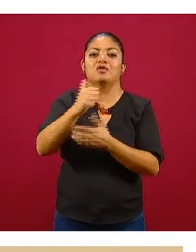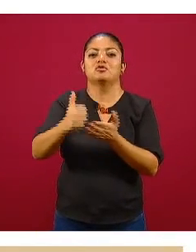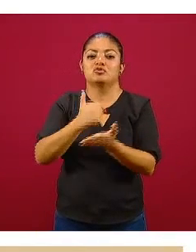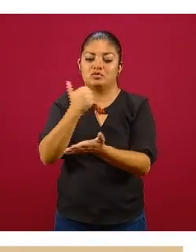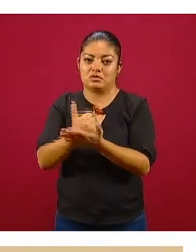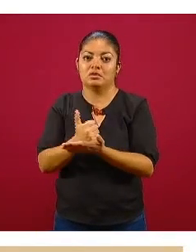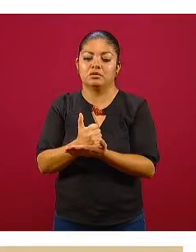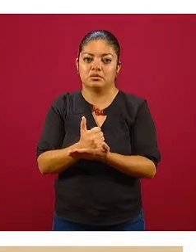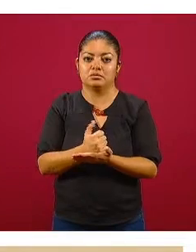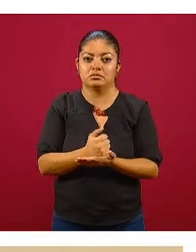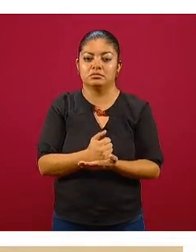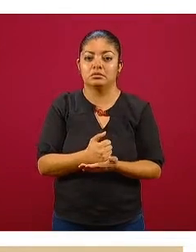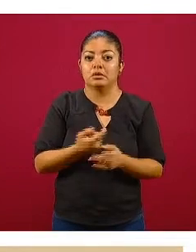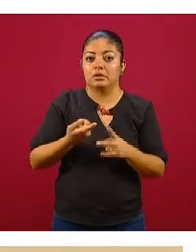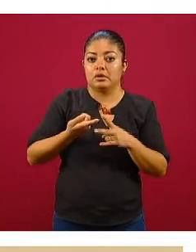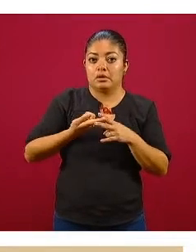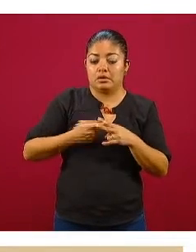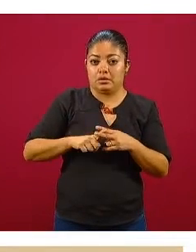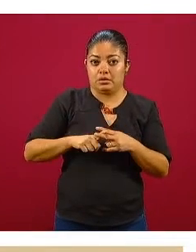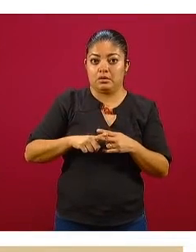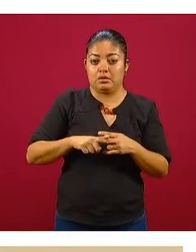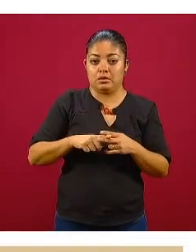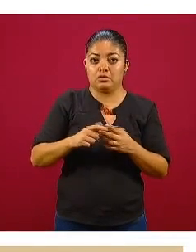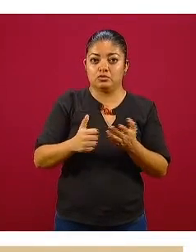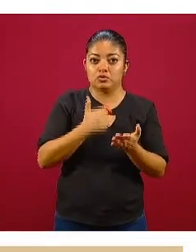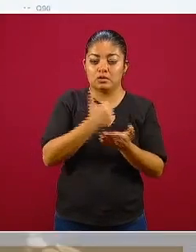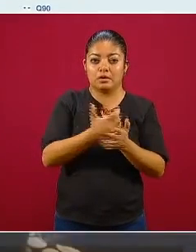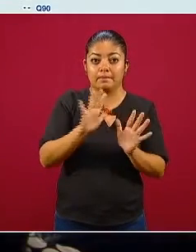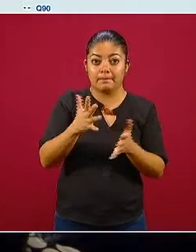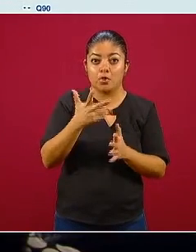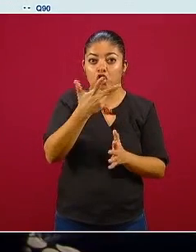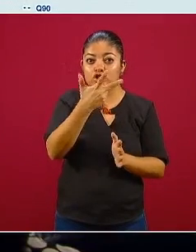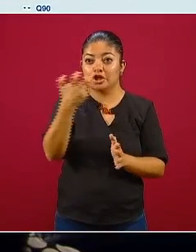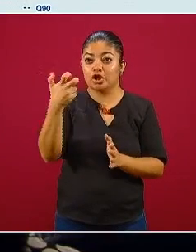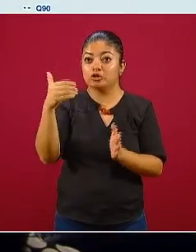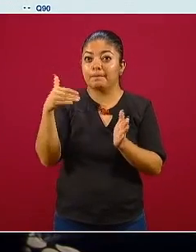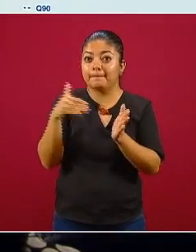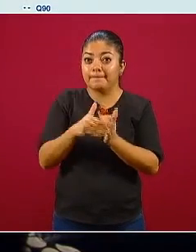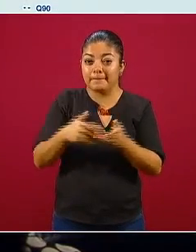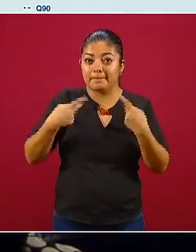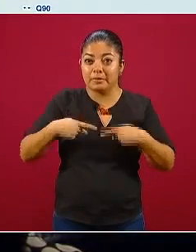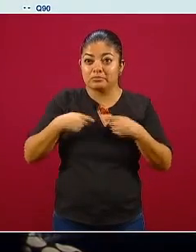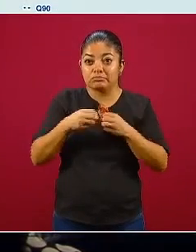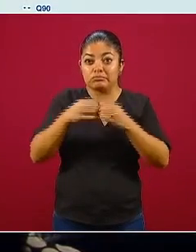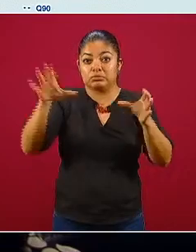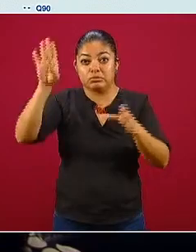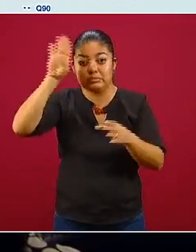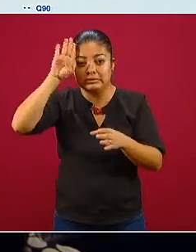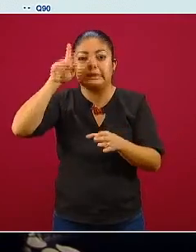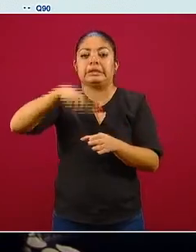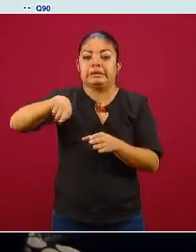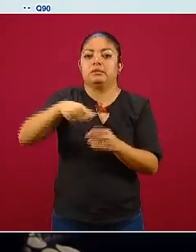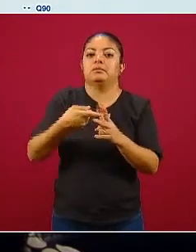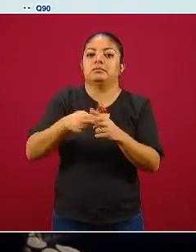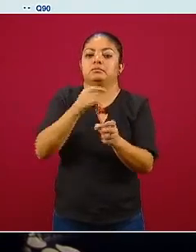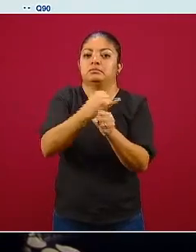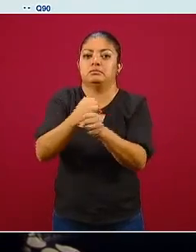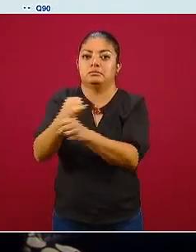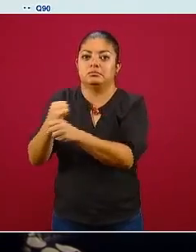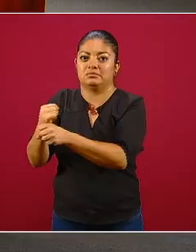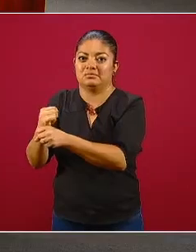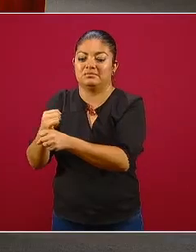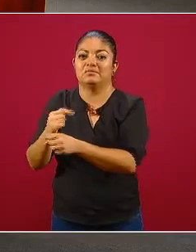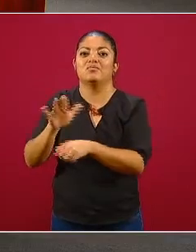empezó con una predicción para las ciudades que tuvieran más de 800 mil habitantes o que tuvieran una intensidad de transmisión